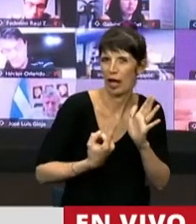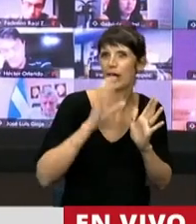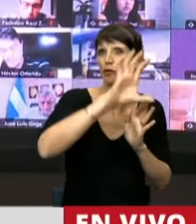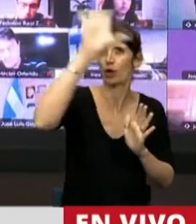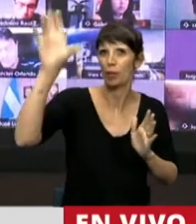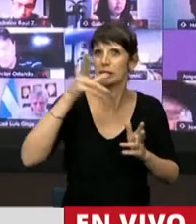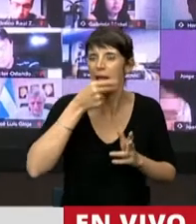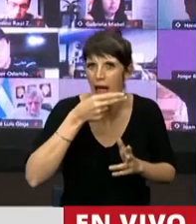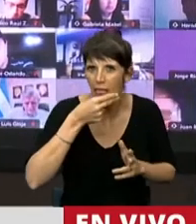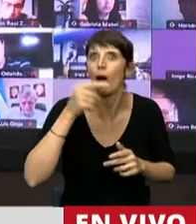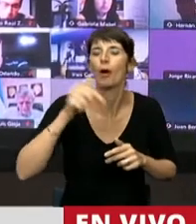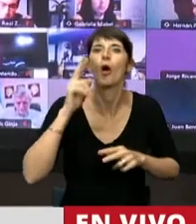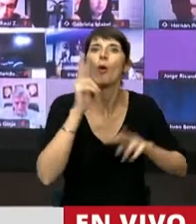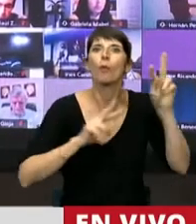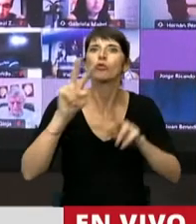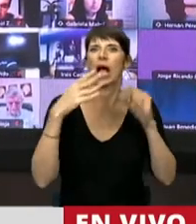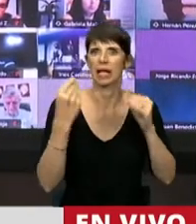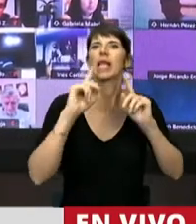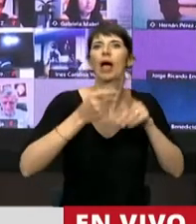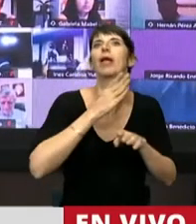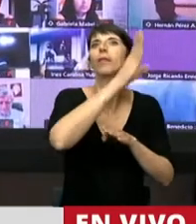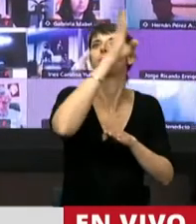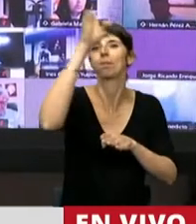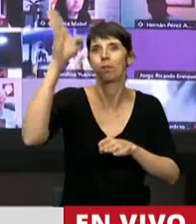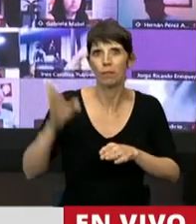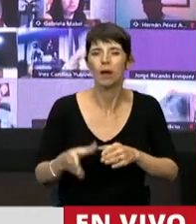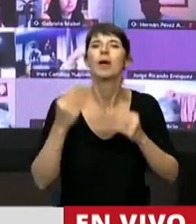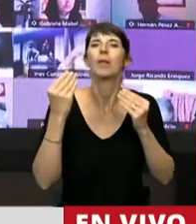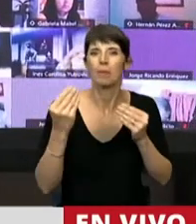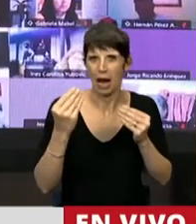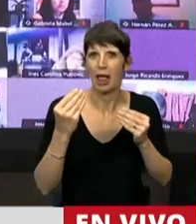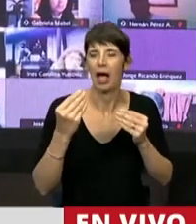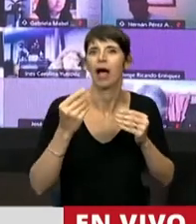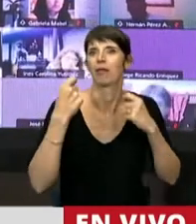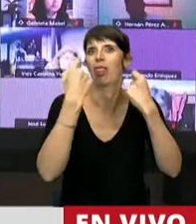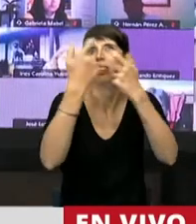permanentemente desde los albores de la patria, de aquel pensamiento de mayo.